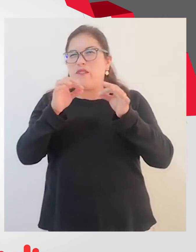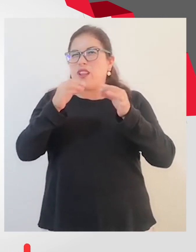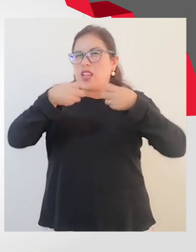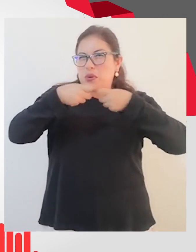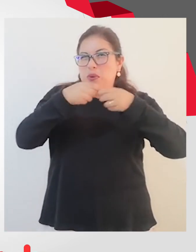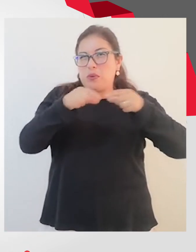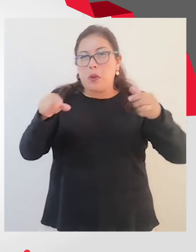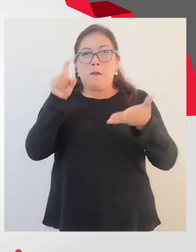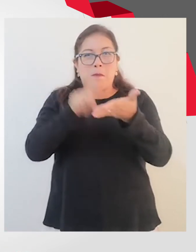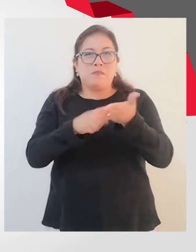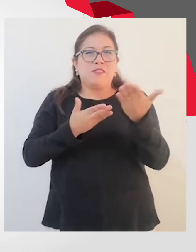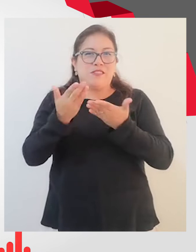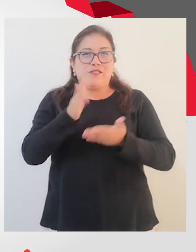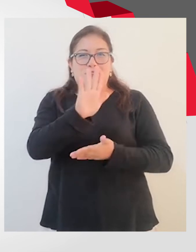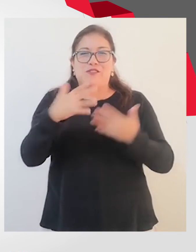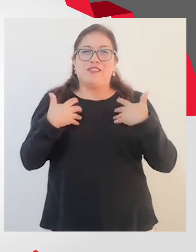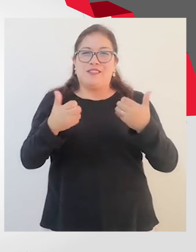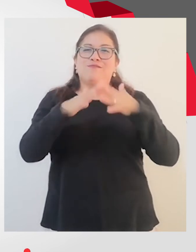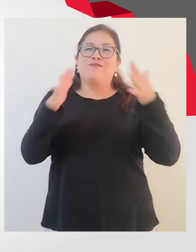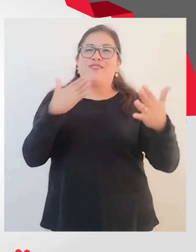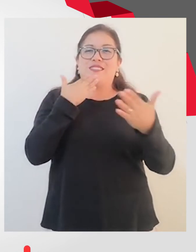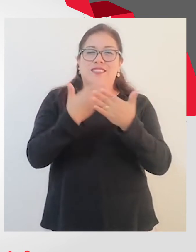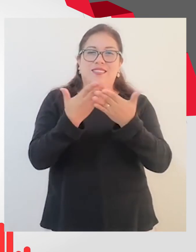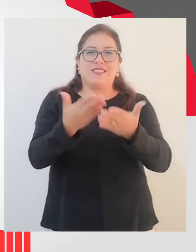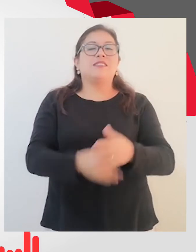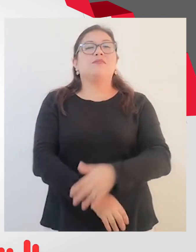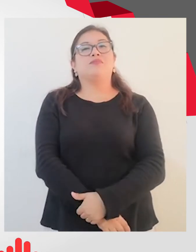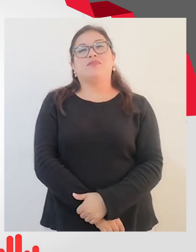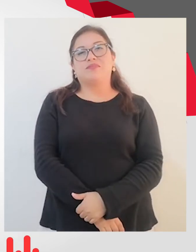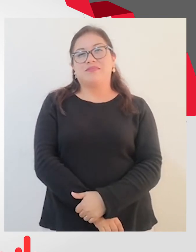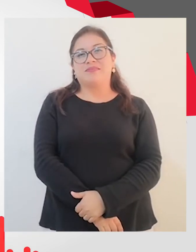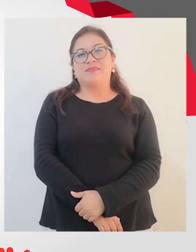nutricionistas al servicio de su salud. Muchísimas gracias.